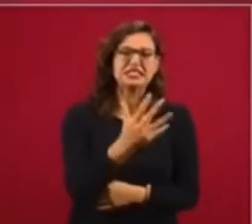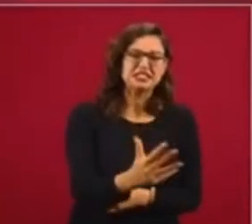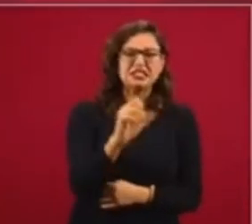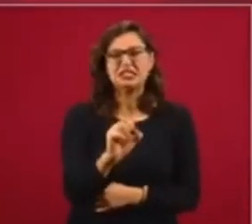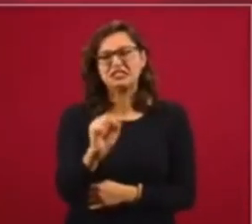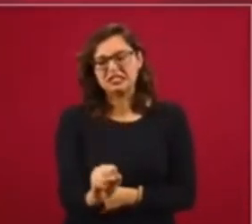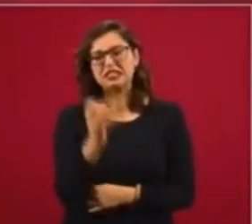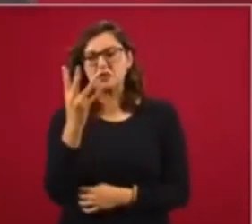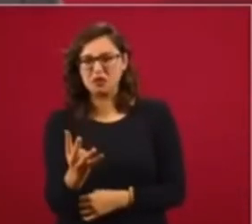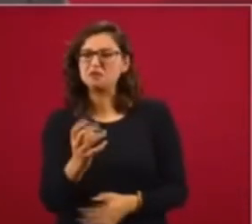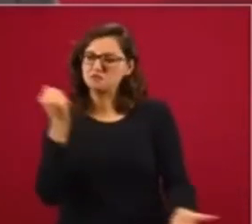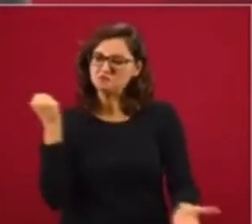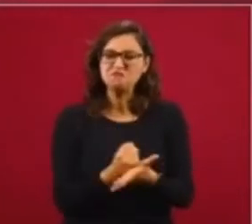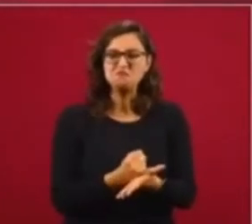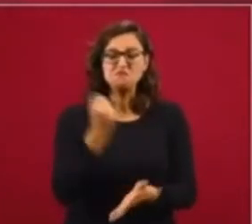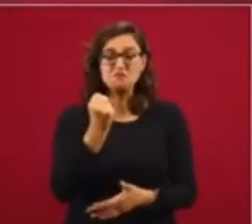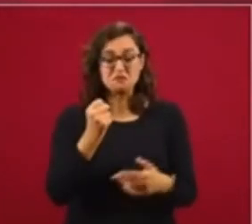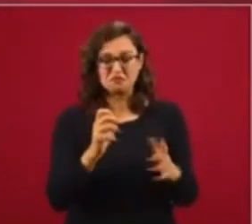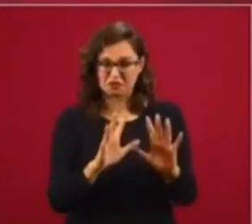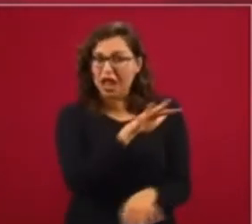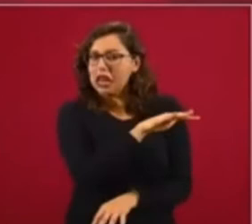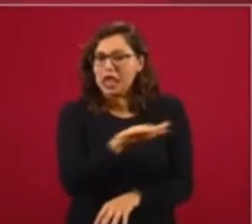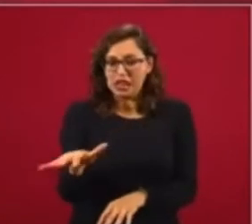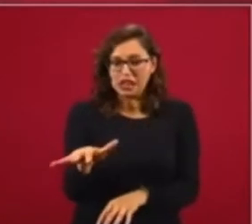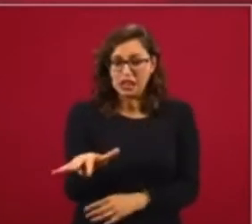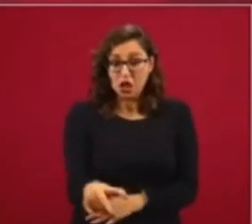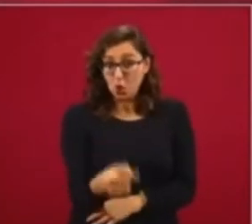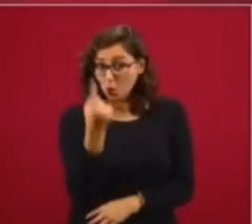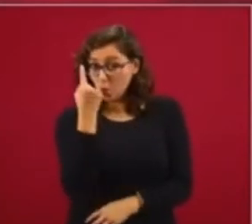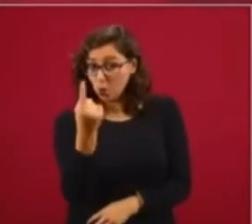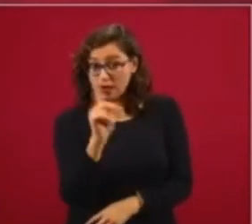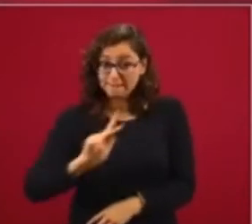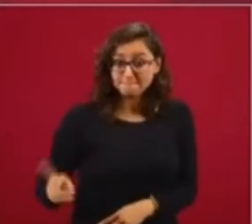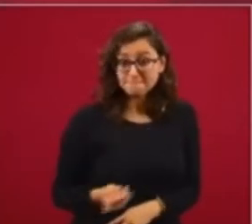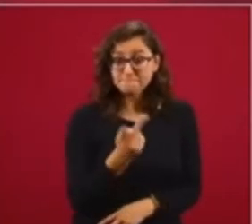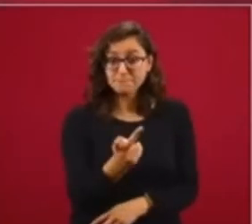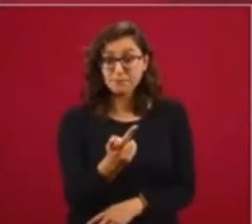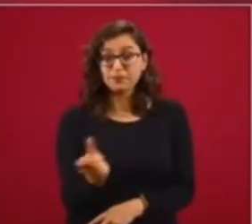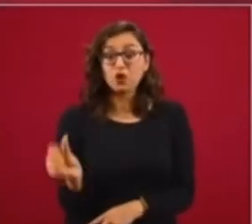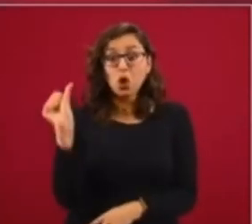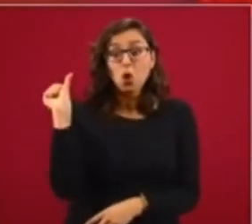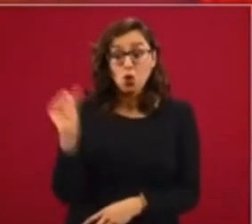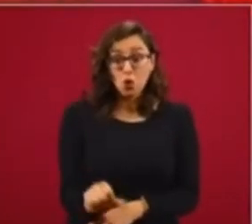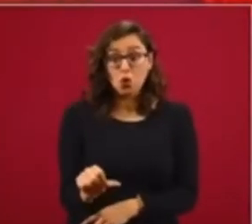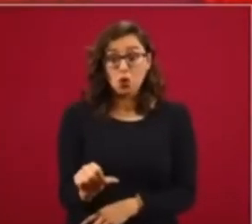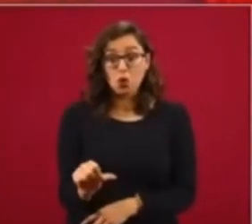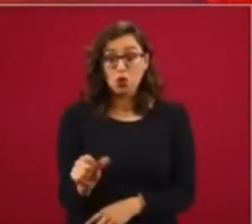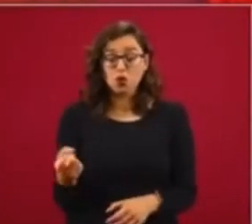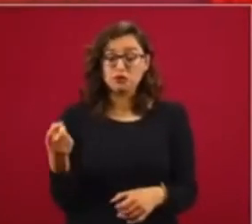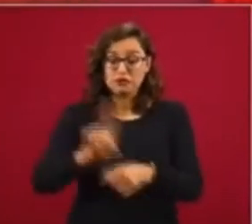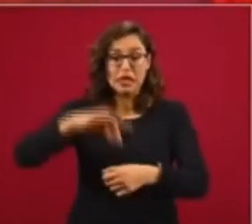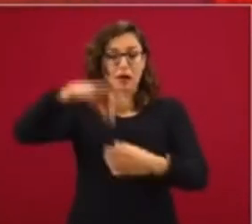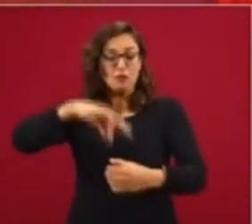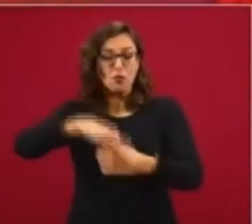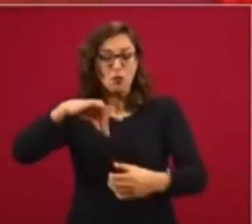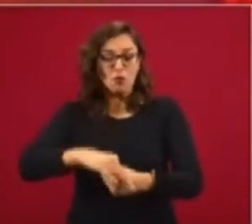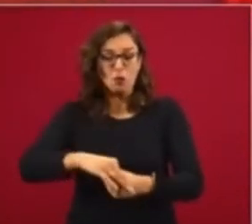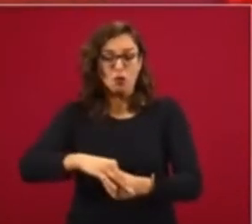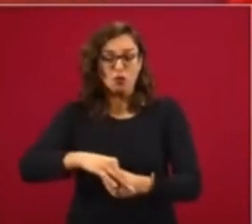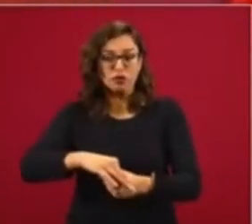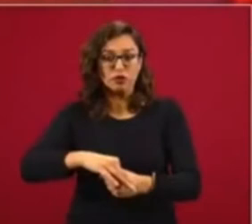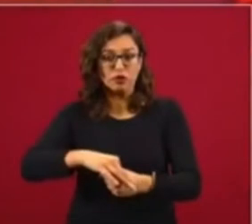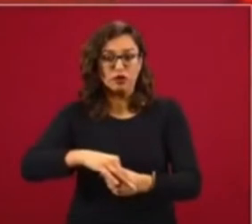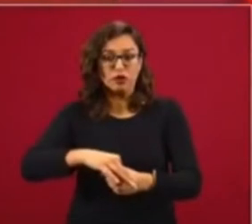de aprobación. Y a la pregunta, si hoy fuese la elección, que